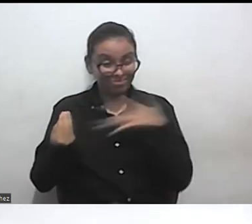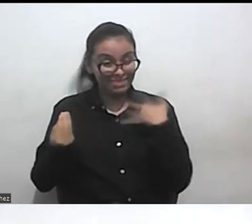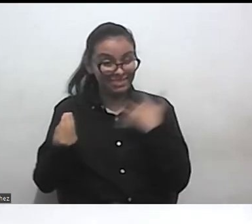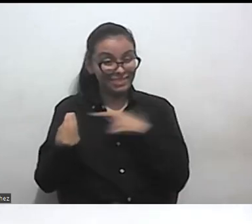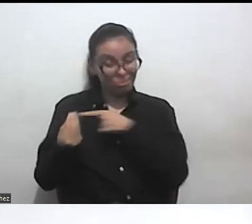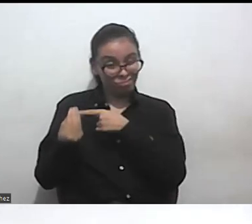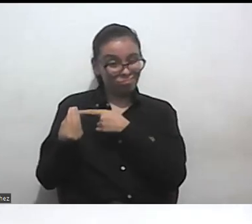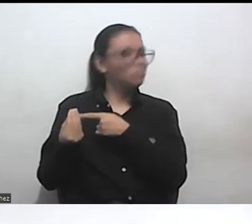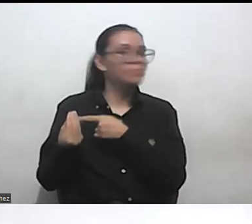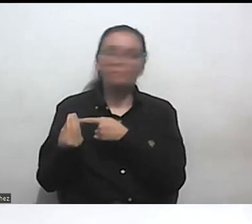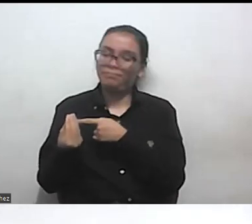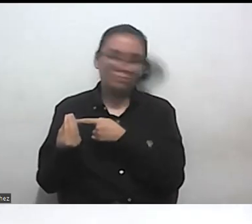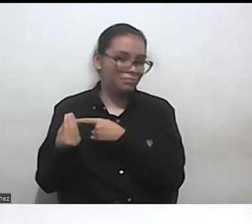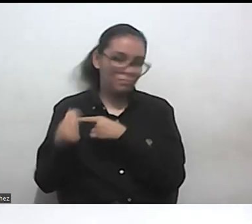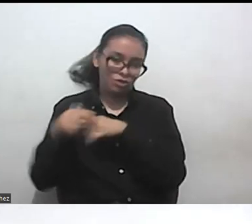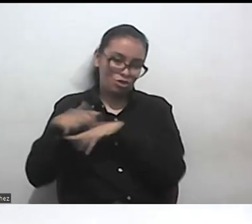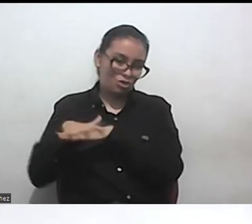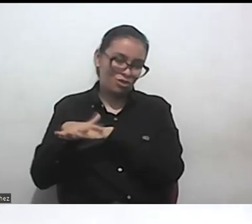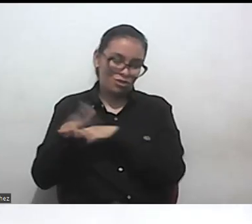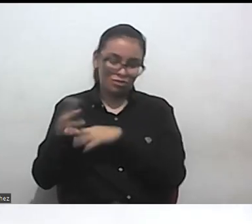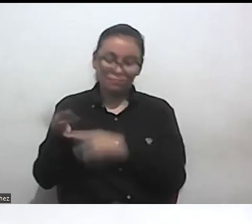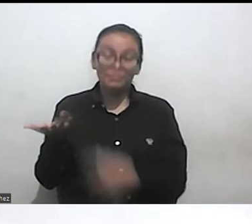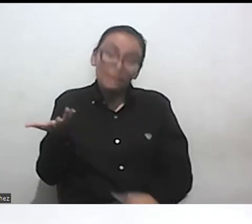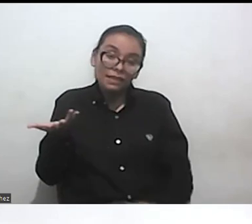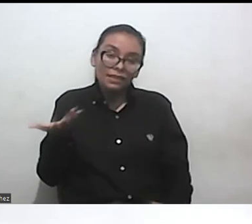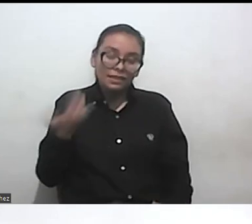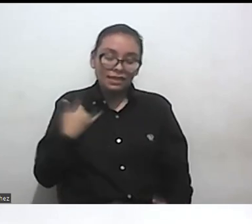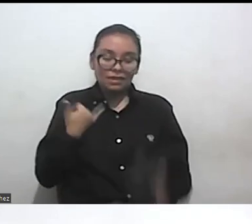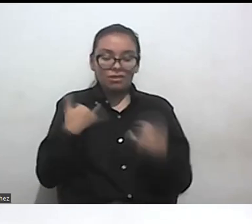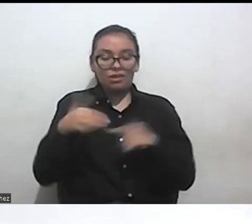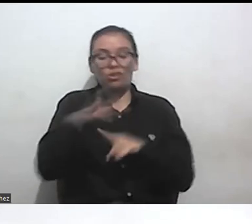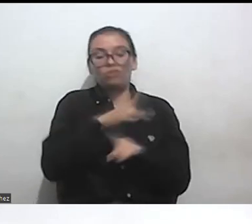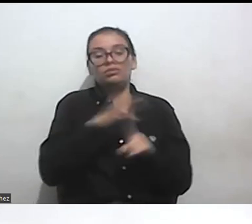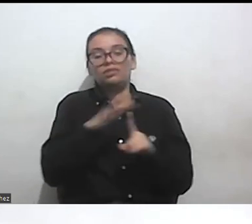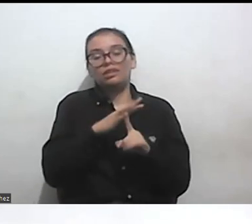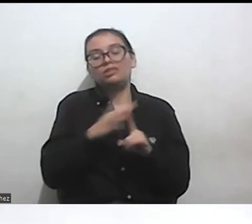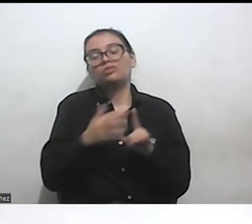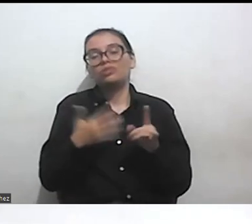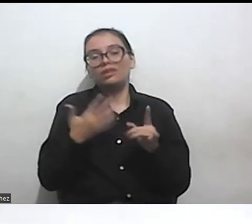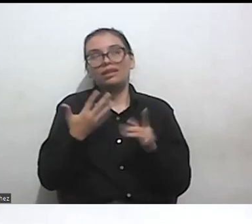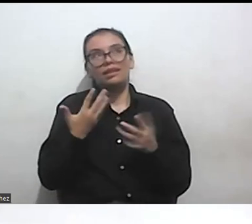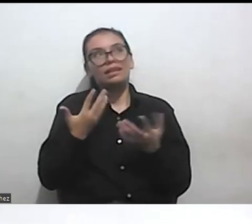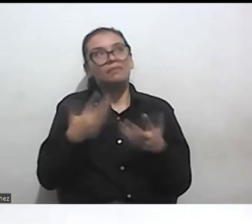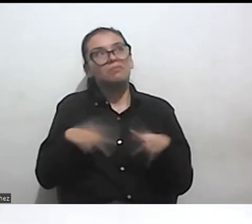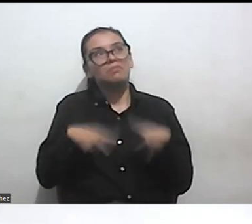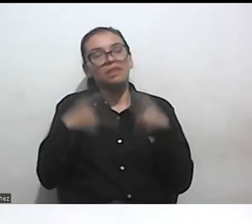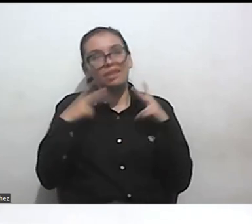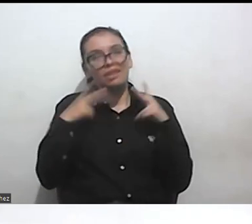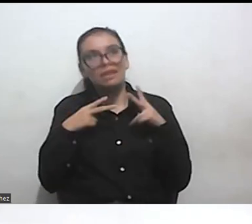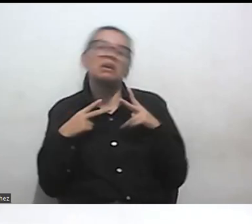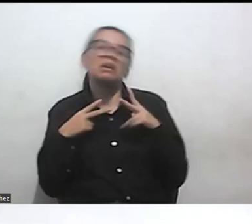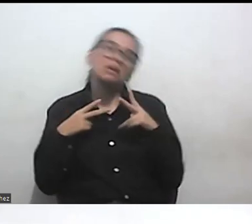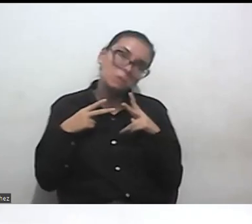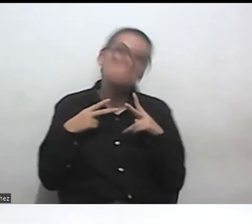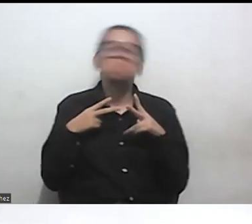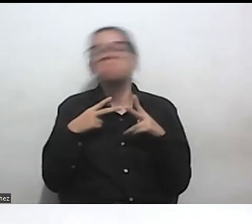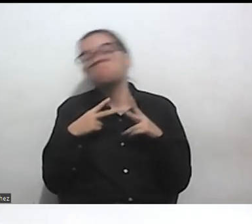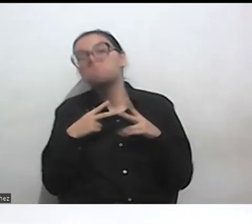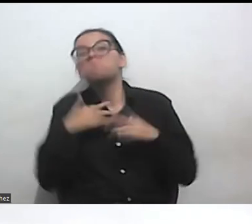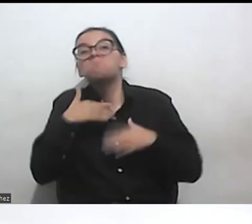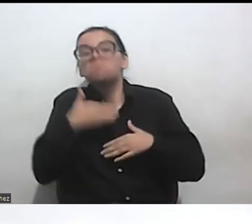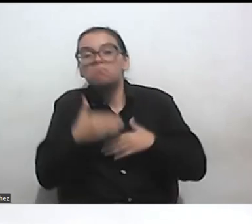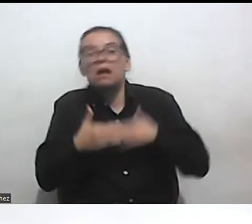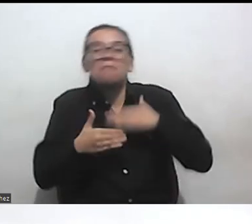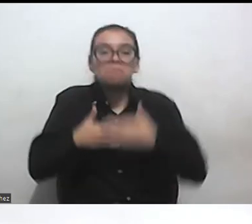en el que estamos y de la manera en la que nos hemos estado presentando quizá si ya lo estamos integrando necesariamente